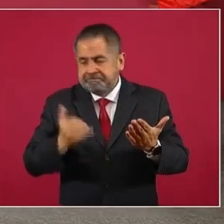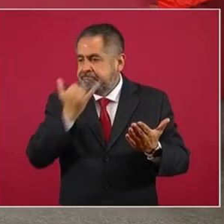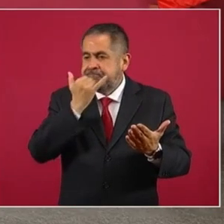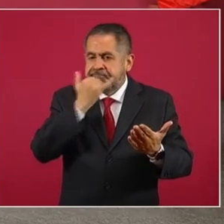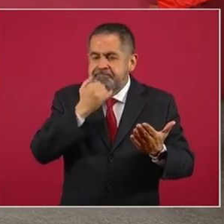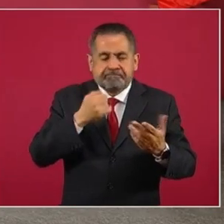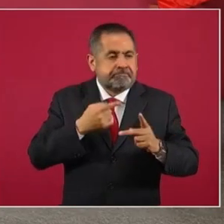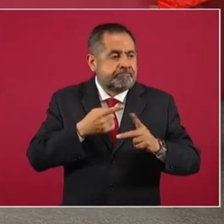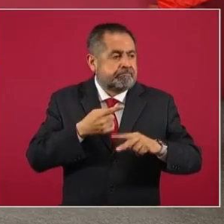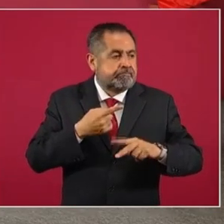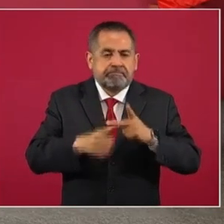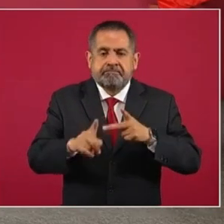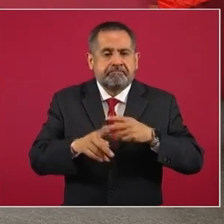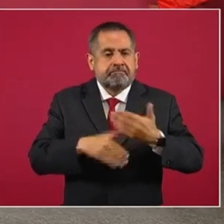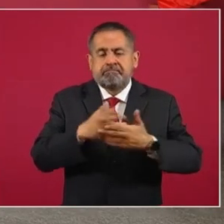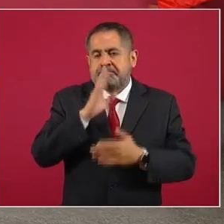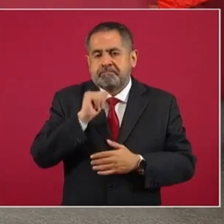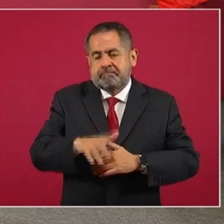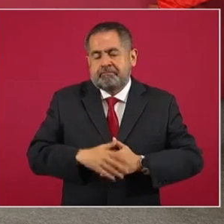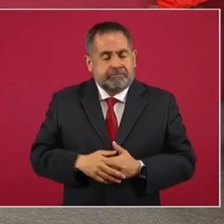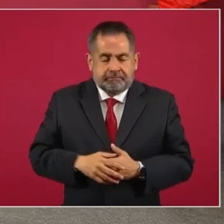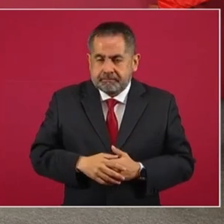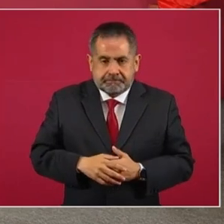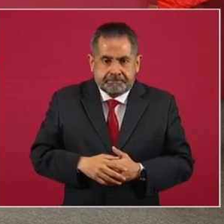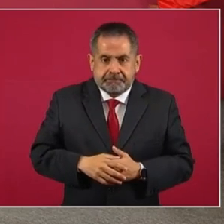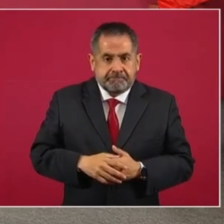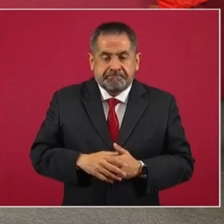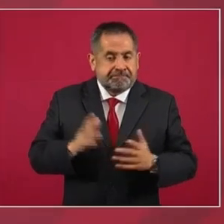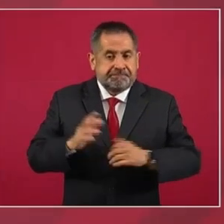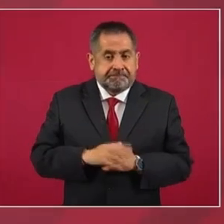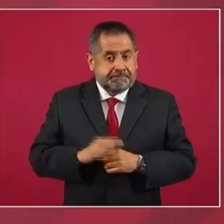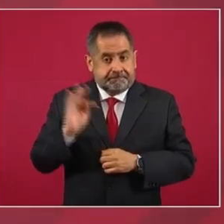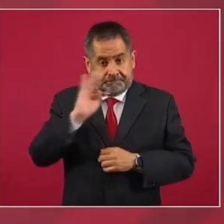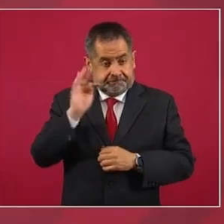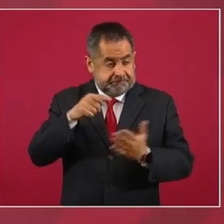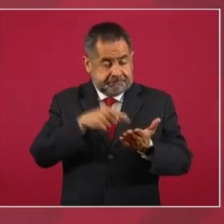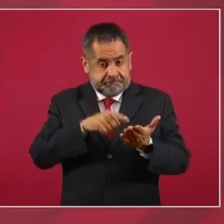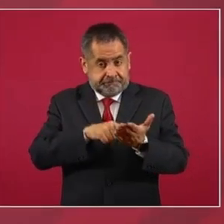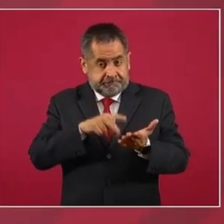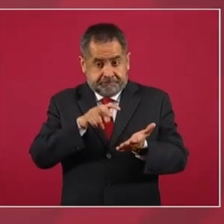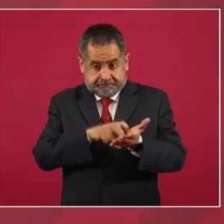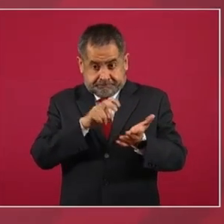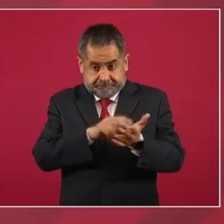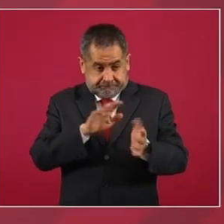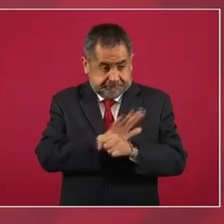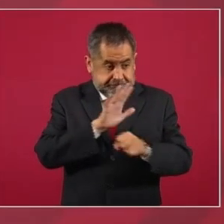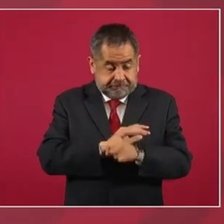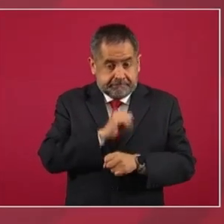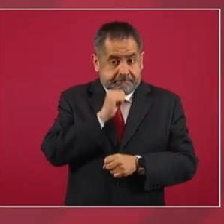Y si no se hace esta modificación,